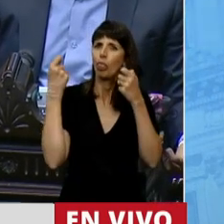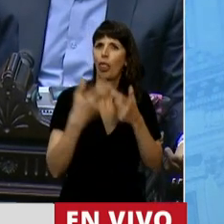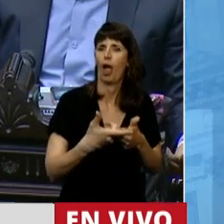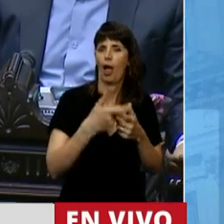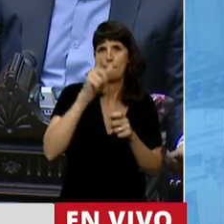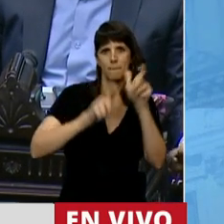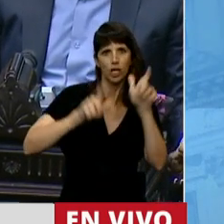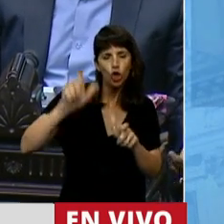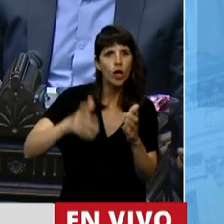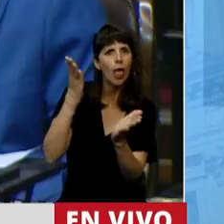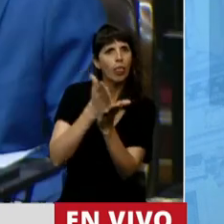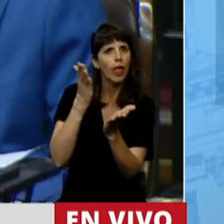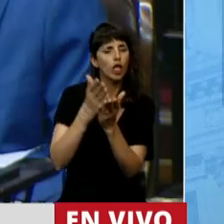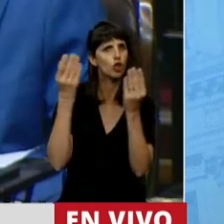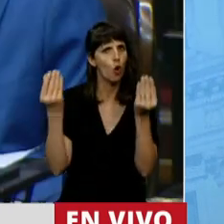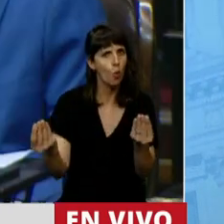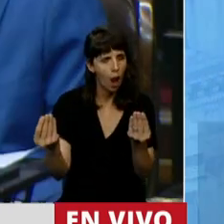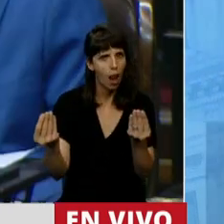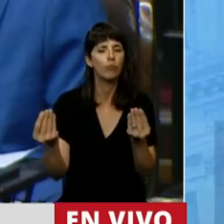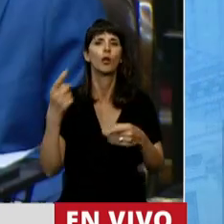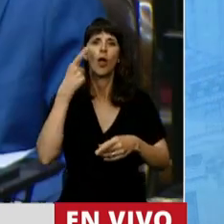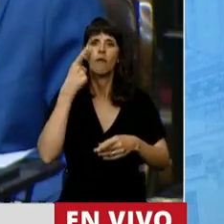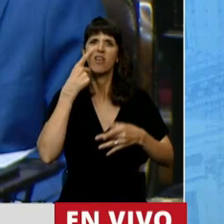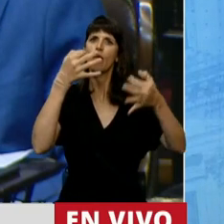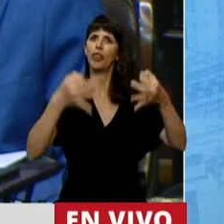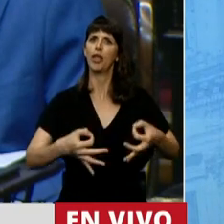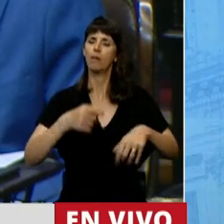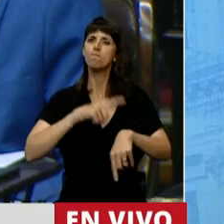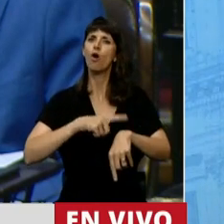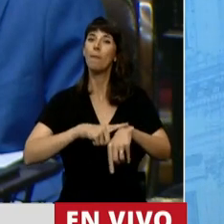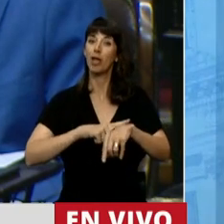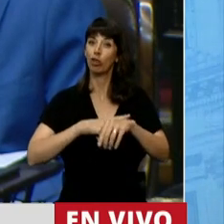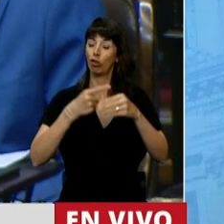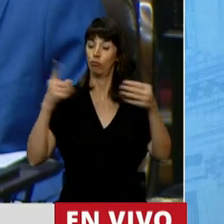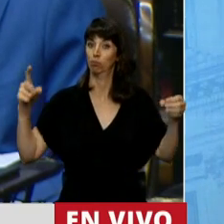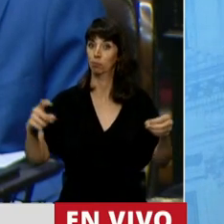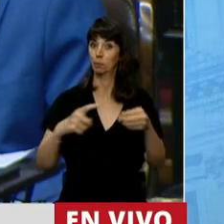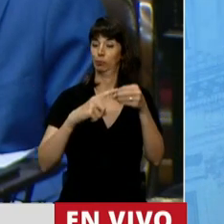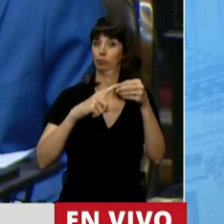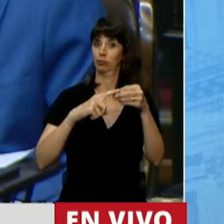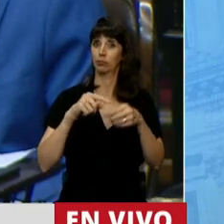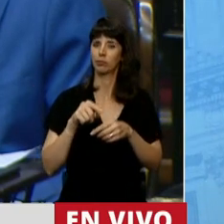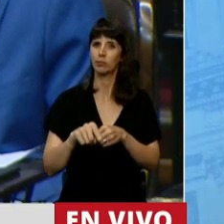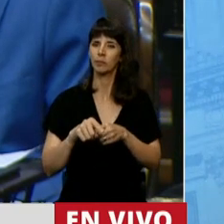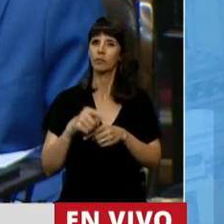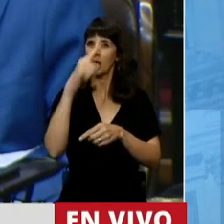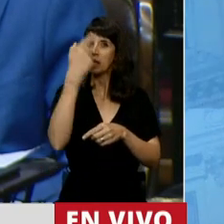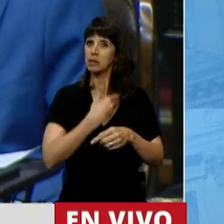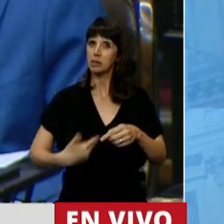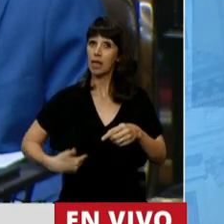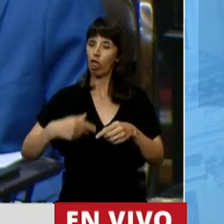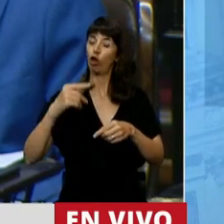siguientes derechos. A una existencia digna desde la concepción, con la debida protección del Estado,